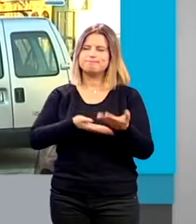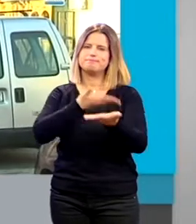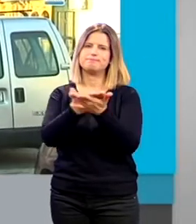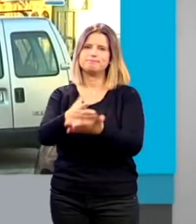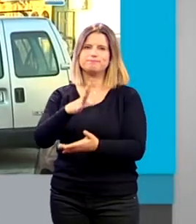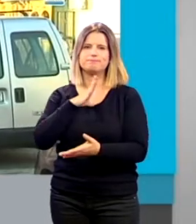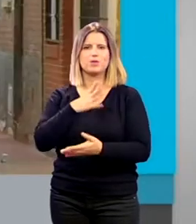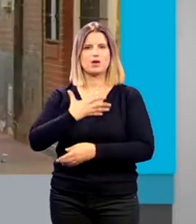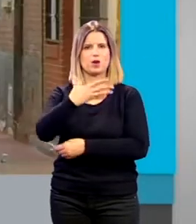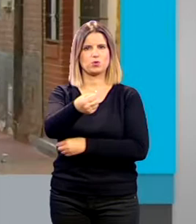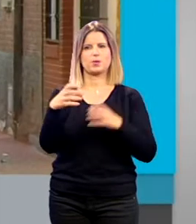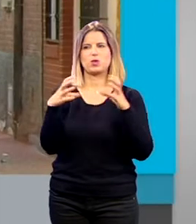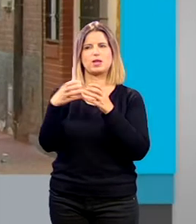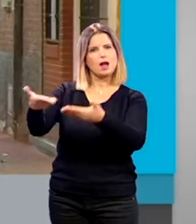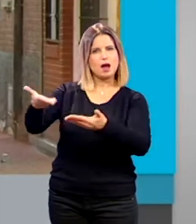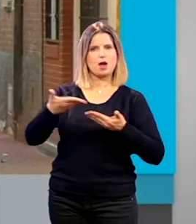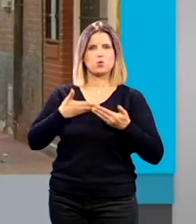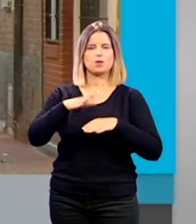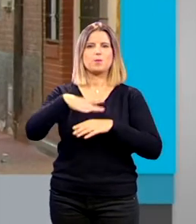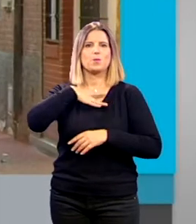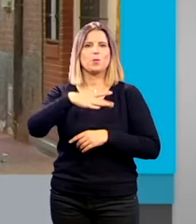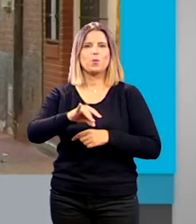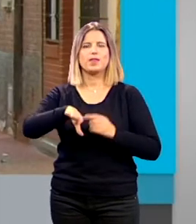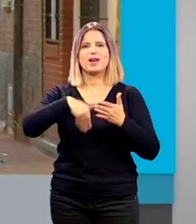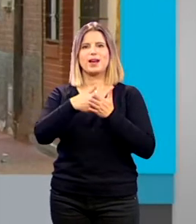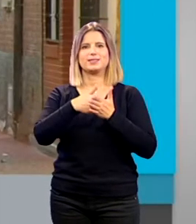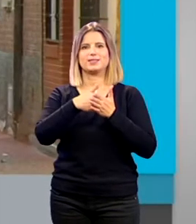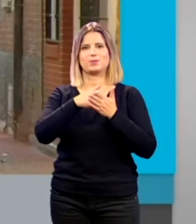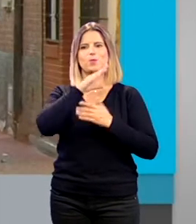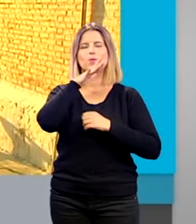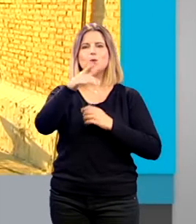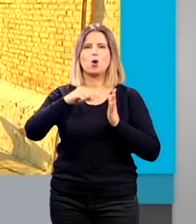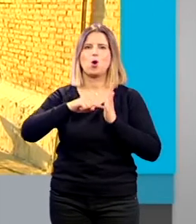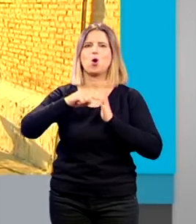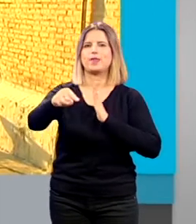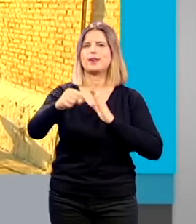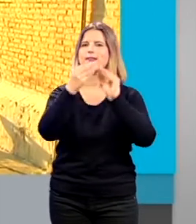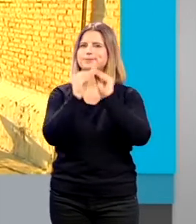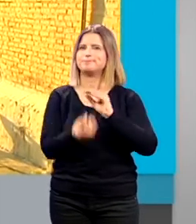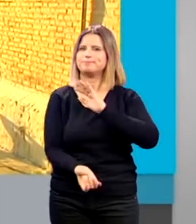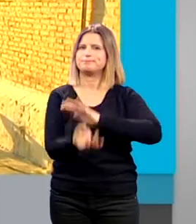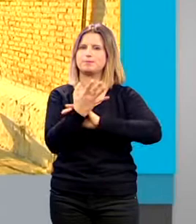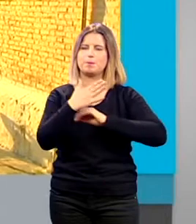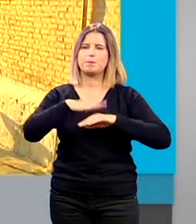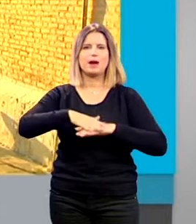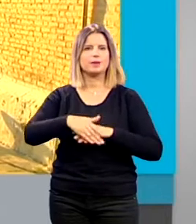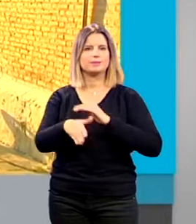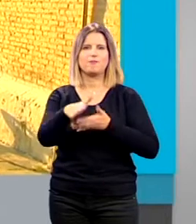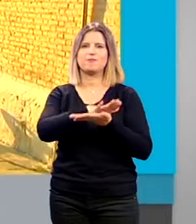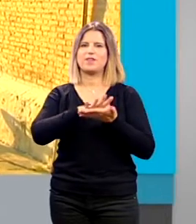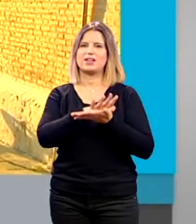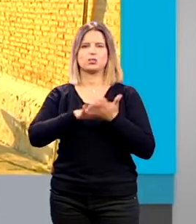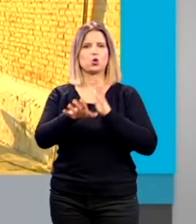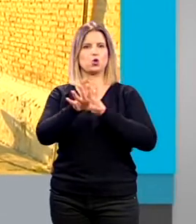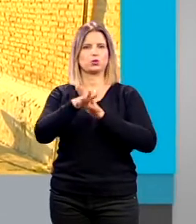Ayuntamiento de Granada, una ayuda que afirman podría concretarse en la articulación de una ordenanza para blindar los suministros esenciales, así